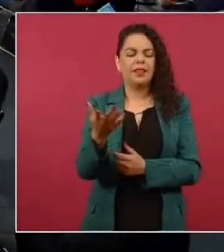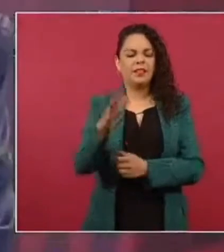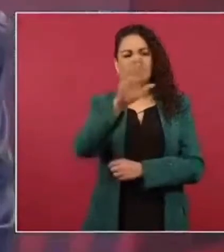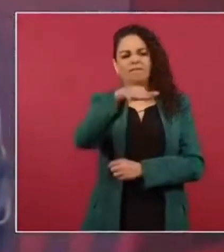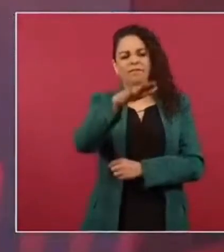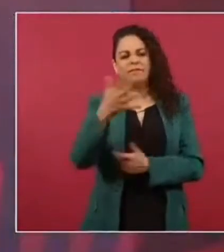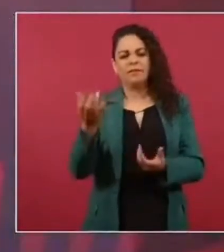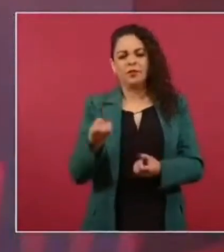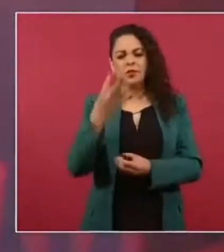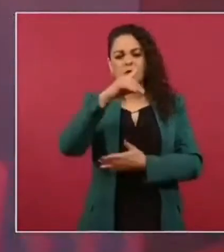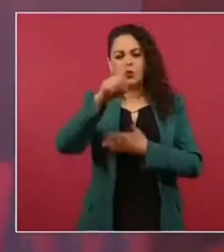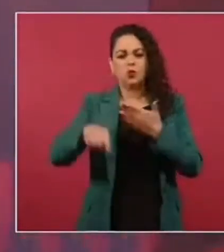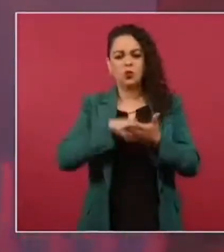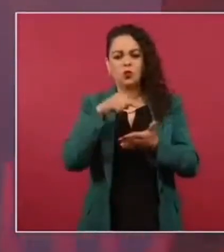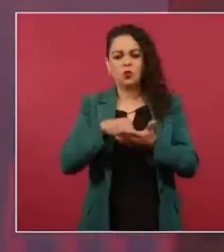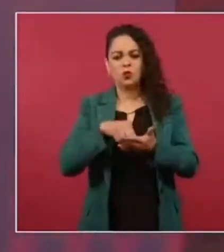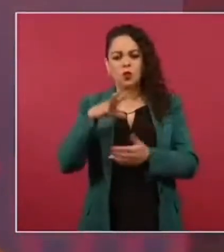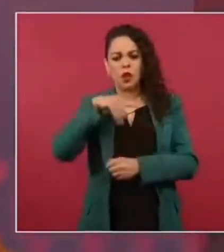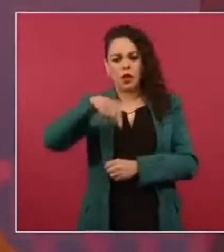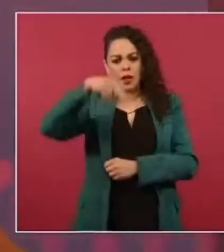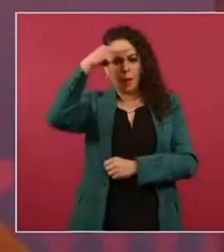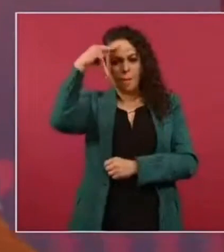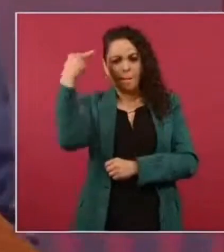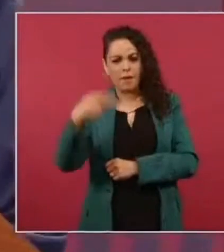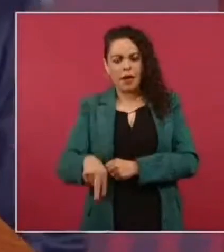¿cuántos sitios arqueológicos hay en México?